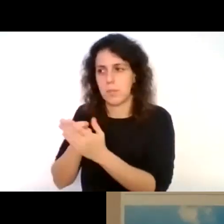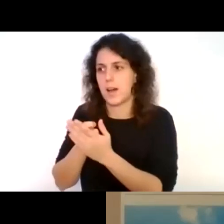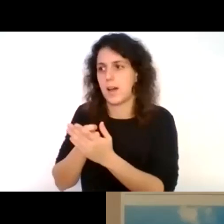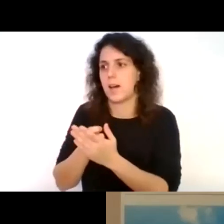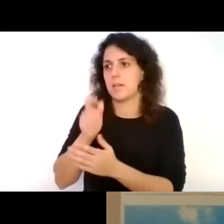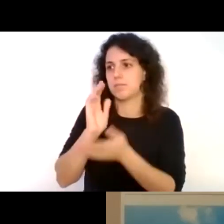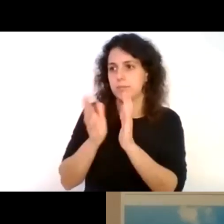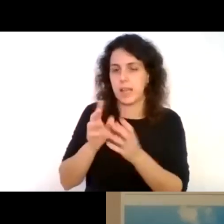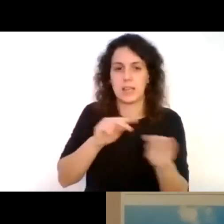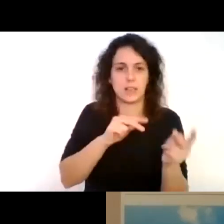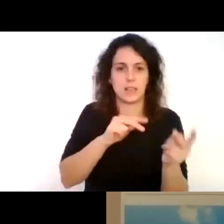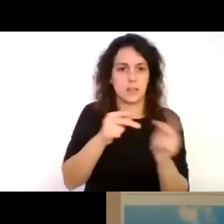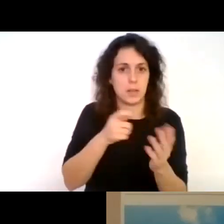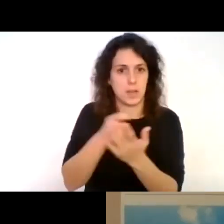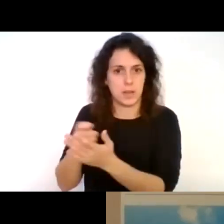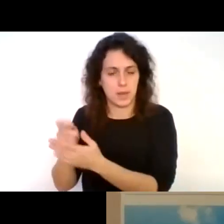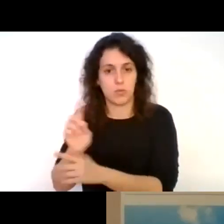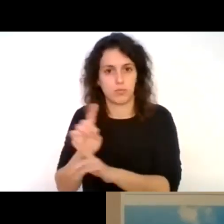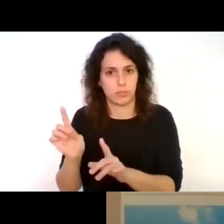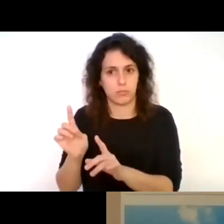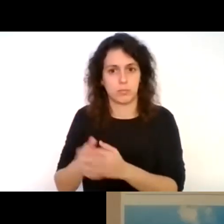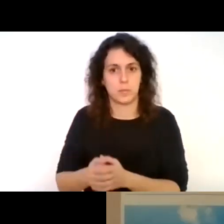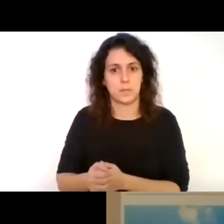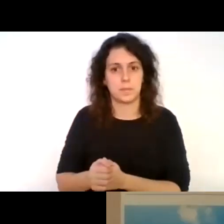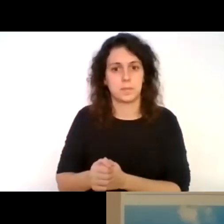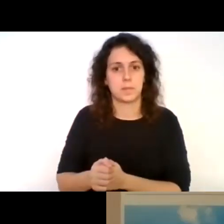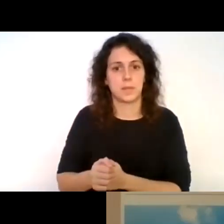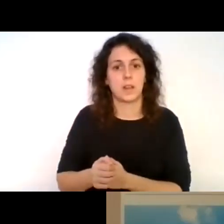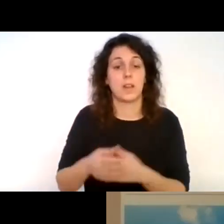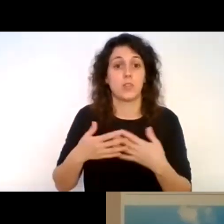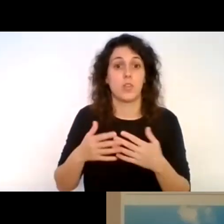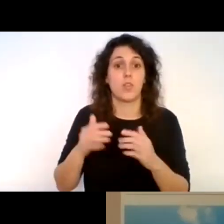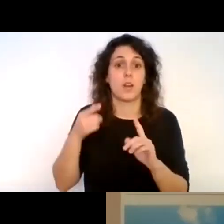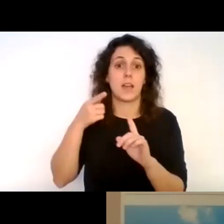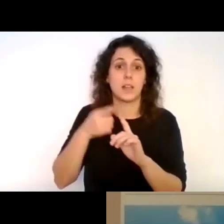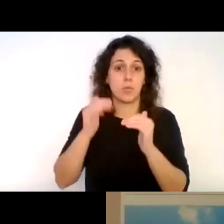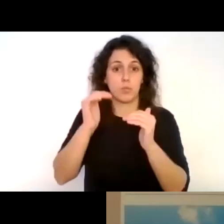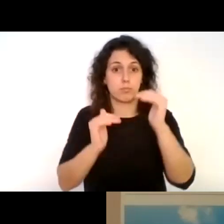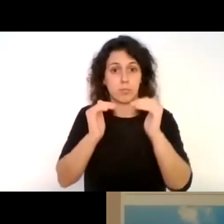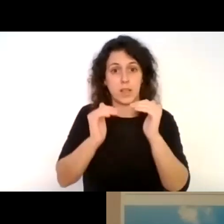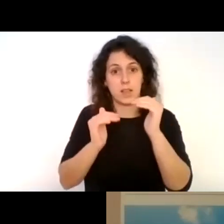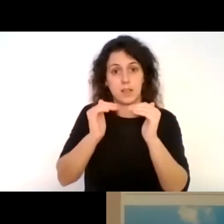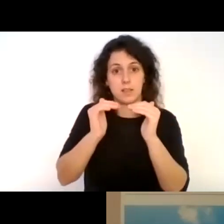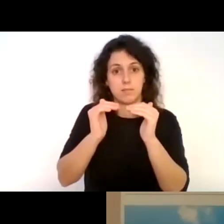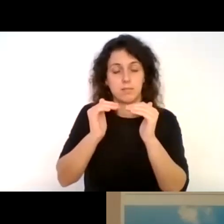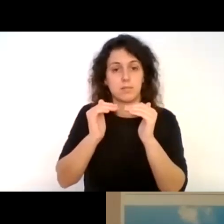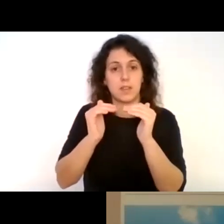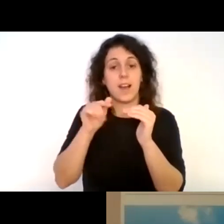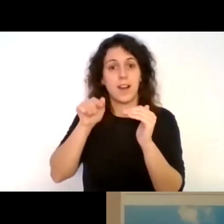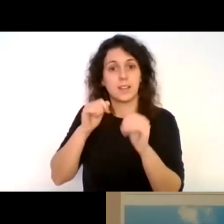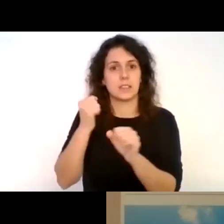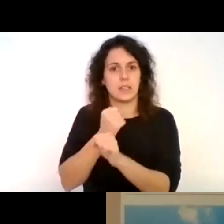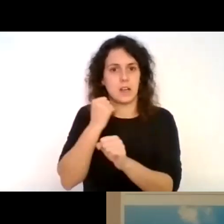etcétera. Pero en ese caso, por lo menos para bajar los gastos es eso. Y obviamente hay todo un trabajo